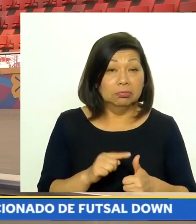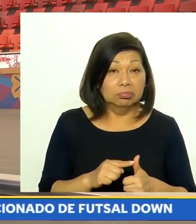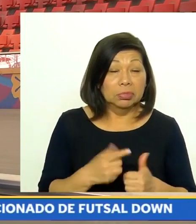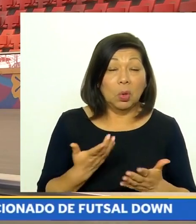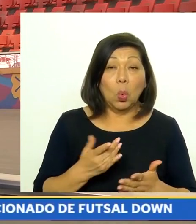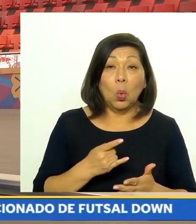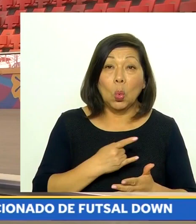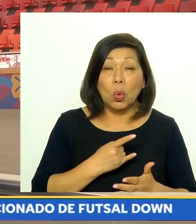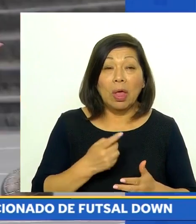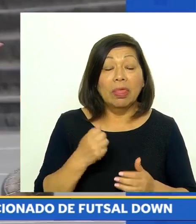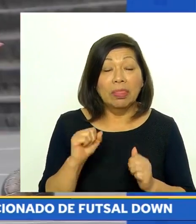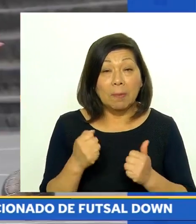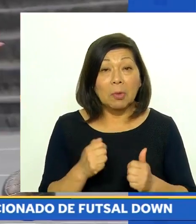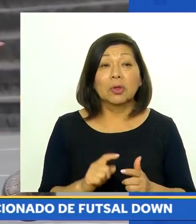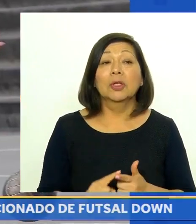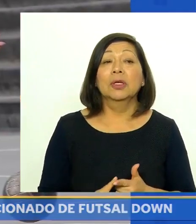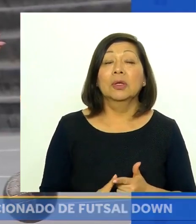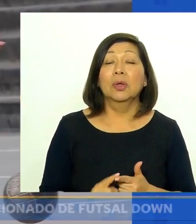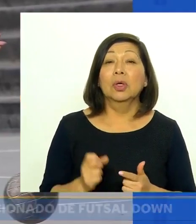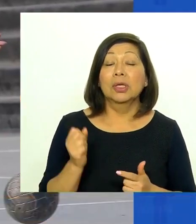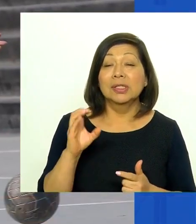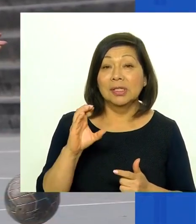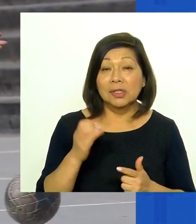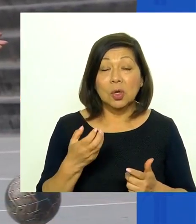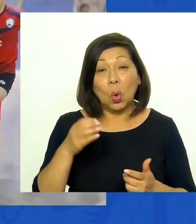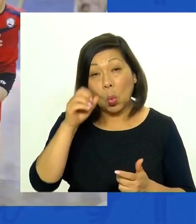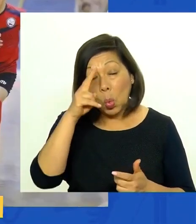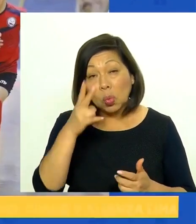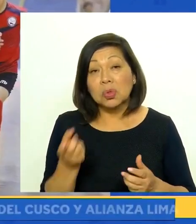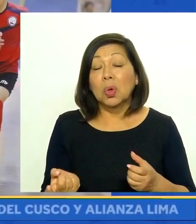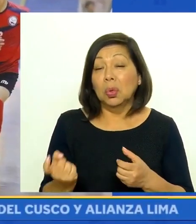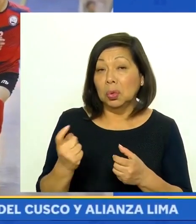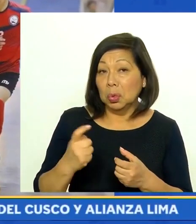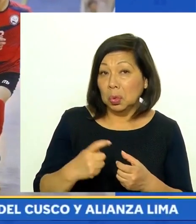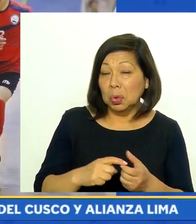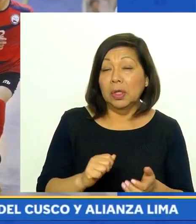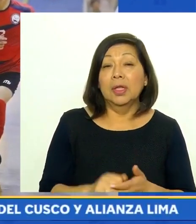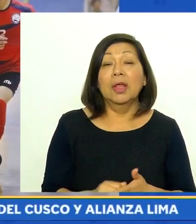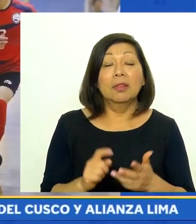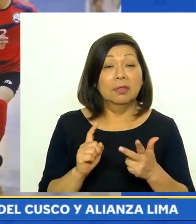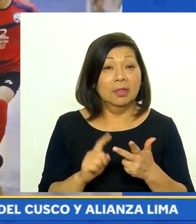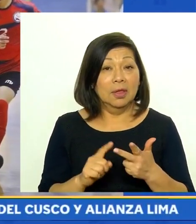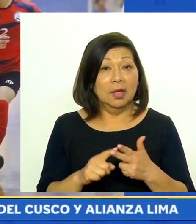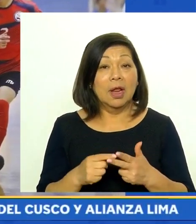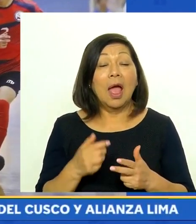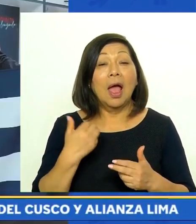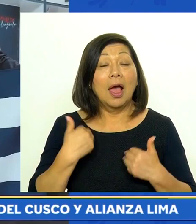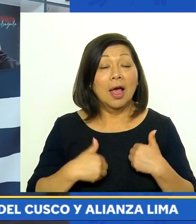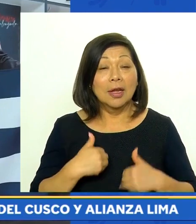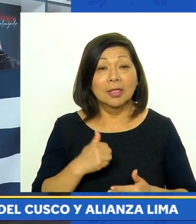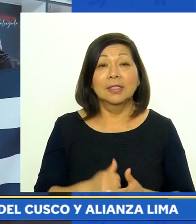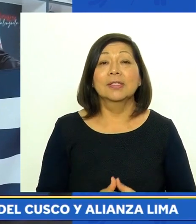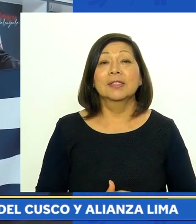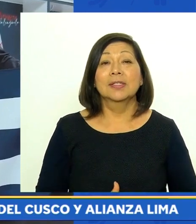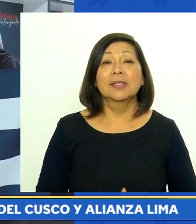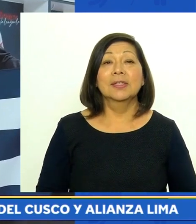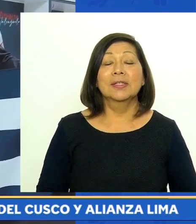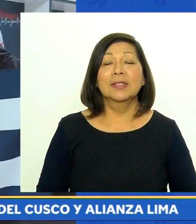primero inició fue Universitario de Deportes, luego vino Cienciano del Cusco que se une y el tercer fue Alianza Lima.